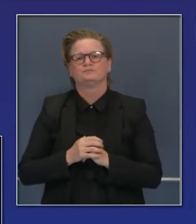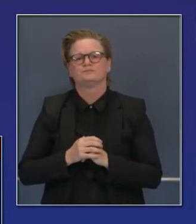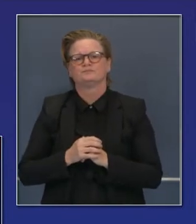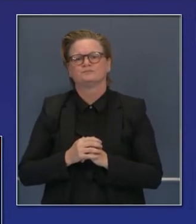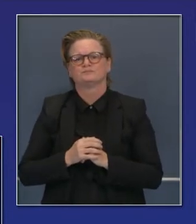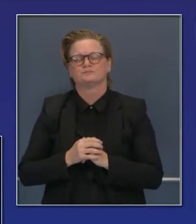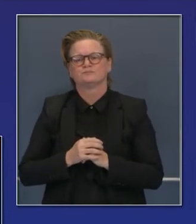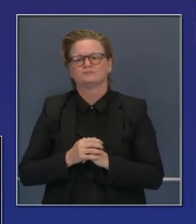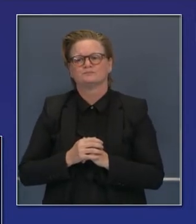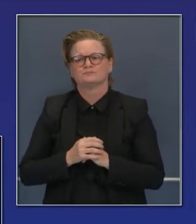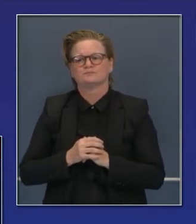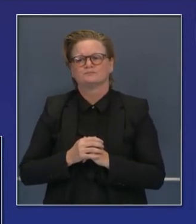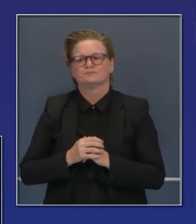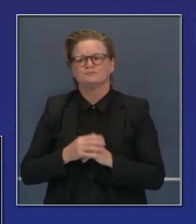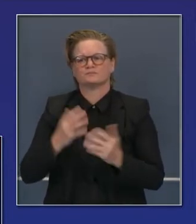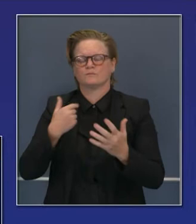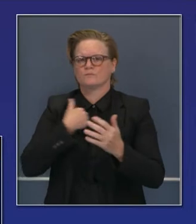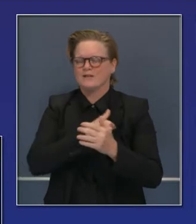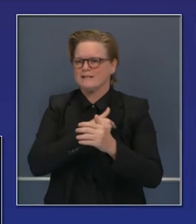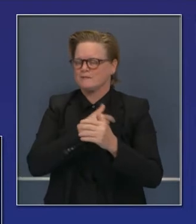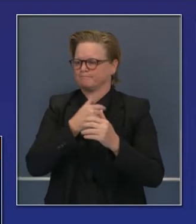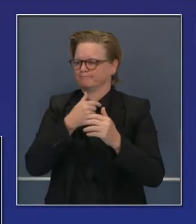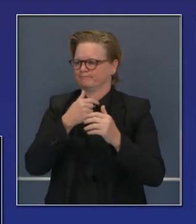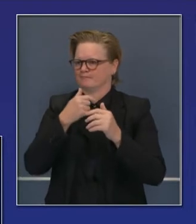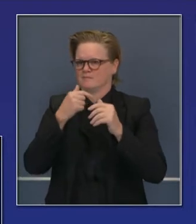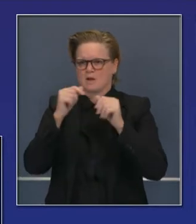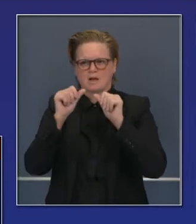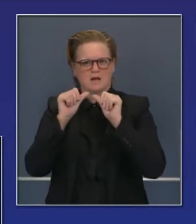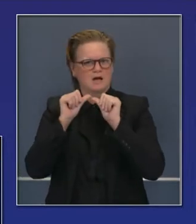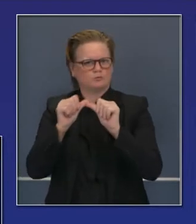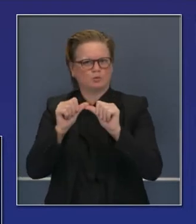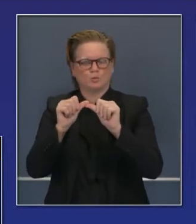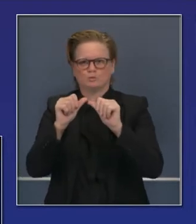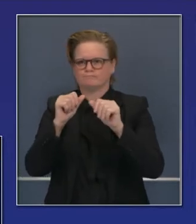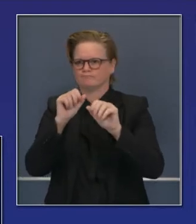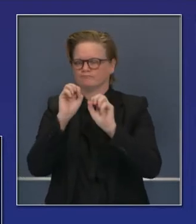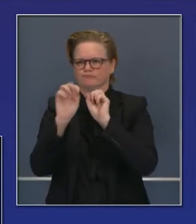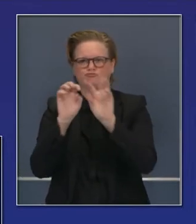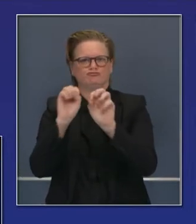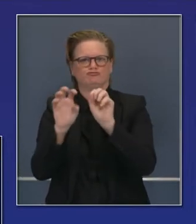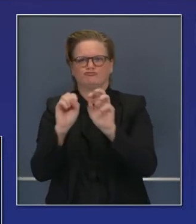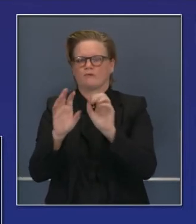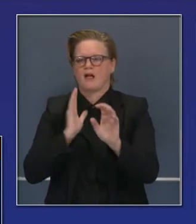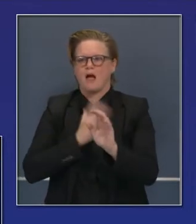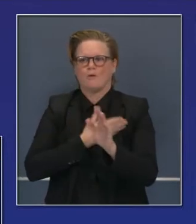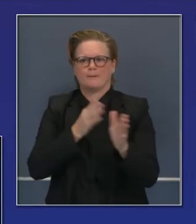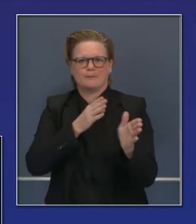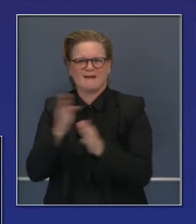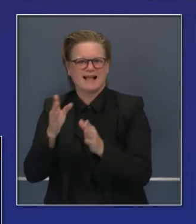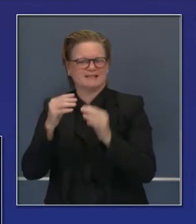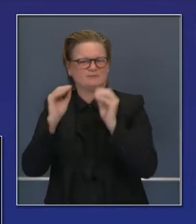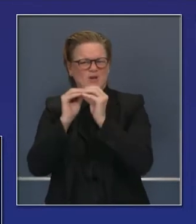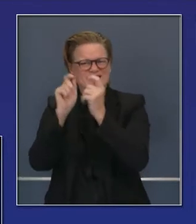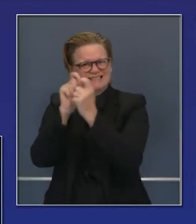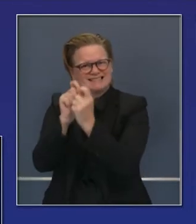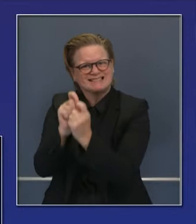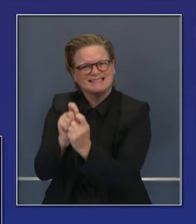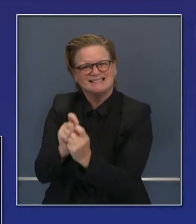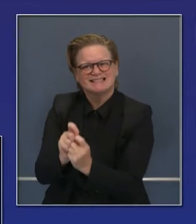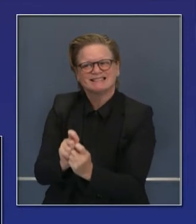Al implementar estos planes y publicarlos, estaremos difundiendo información detallada